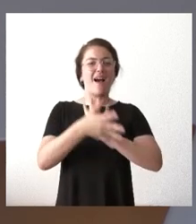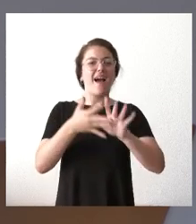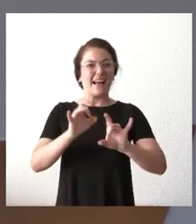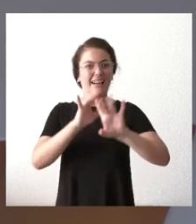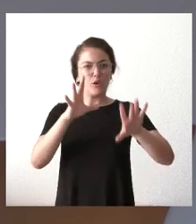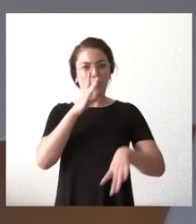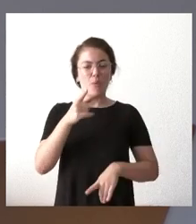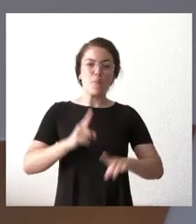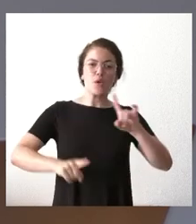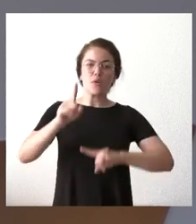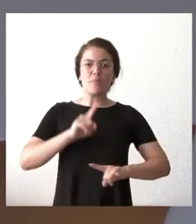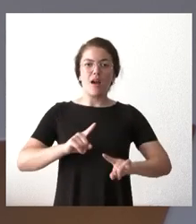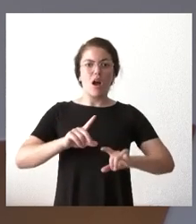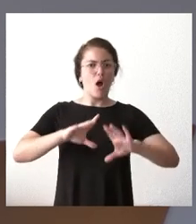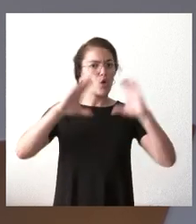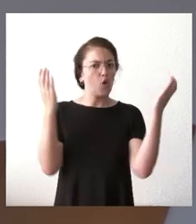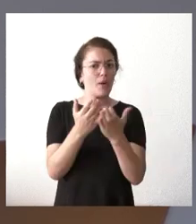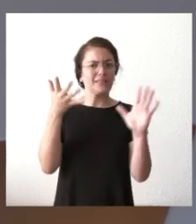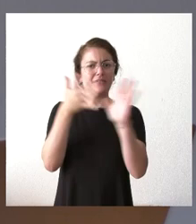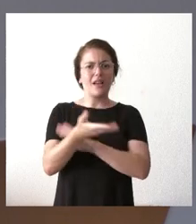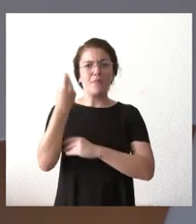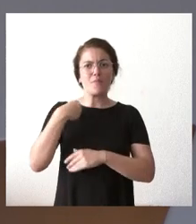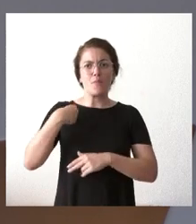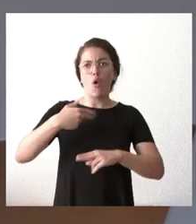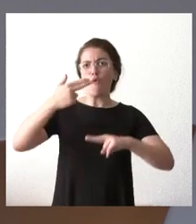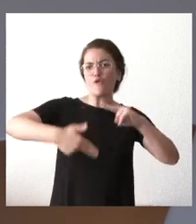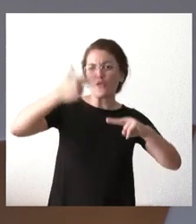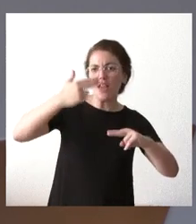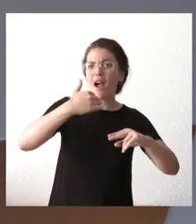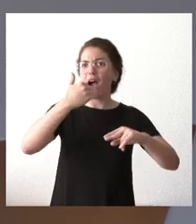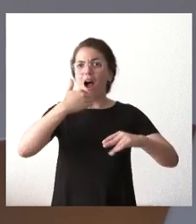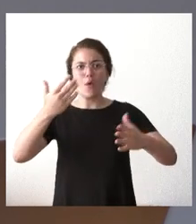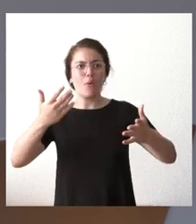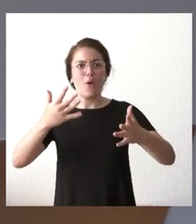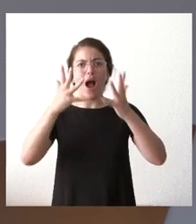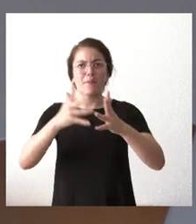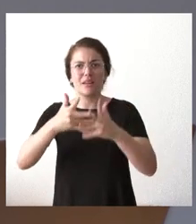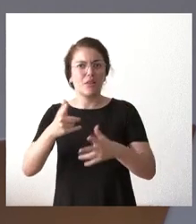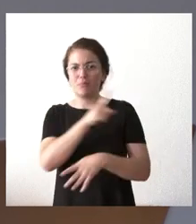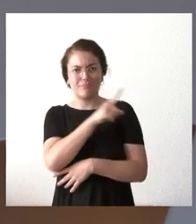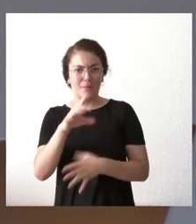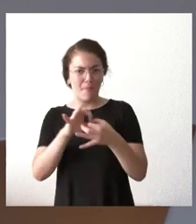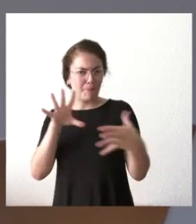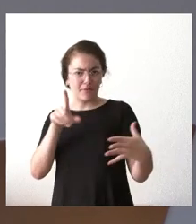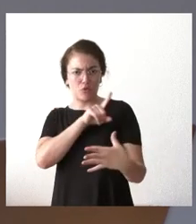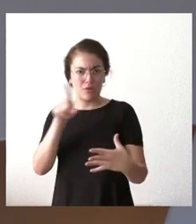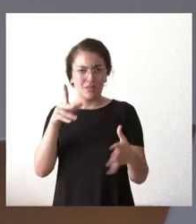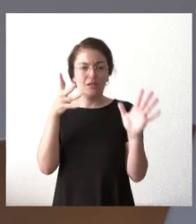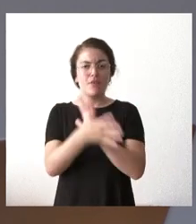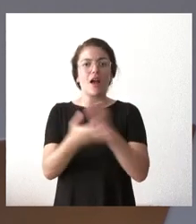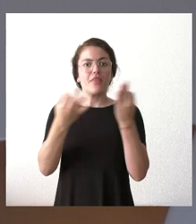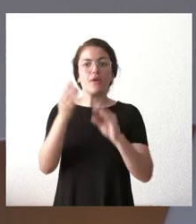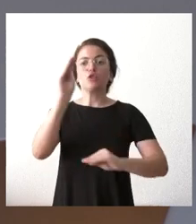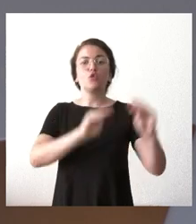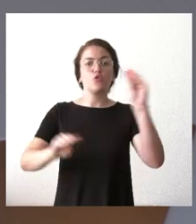entiende de operativos no entiende de fronteras y no entiende de cuestiones administrativas y que tiene que darse solución